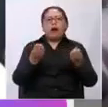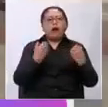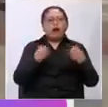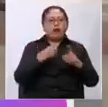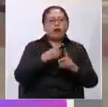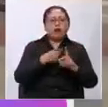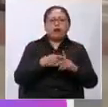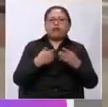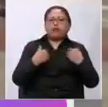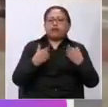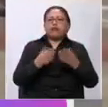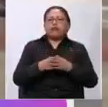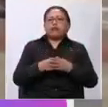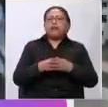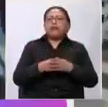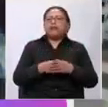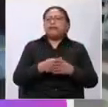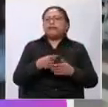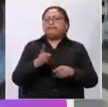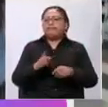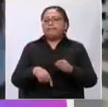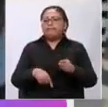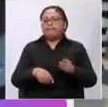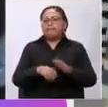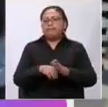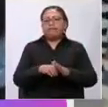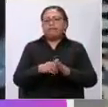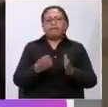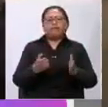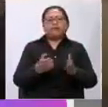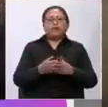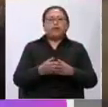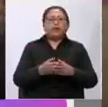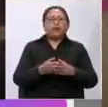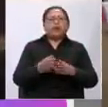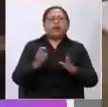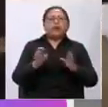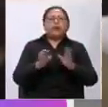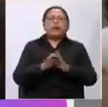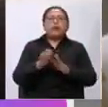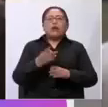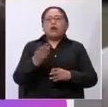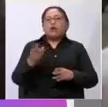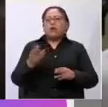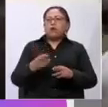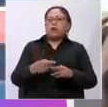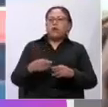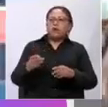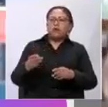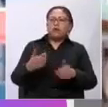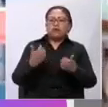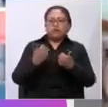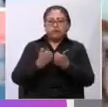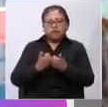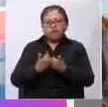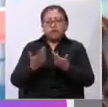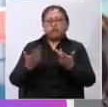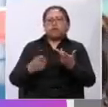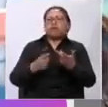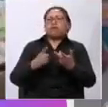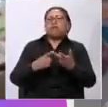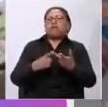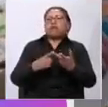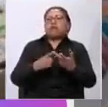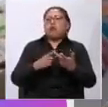embarazos no pueden generarse, no pueden decirse que es como consecuencia de relaciones consentidas o de relaciones